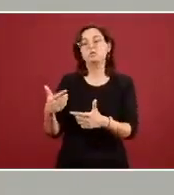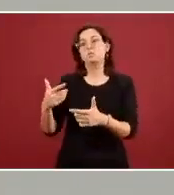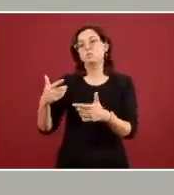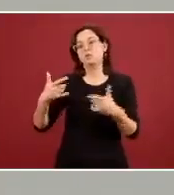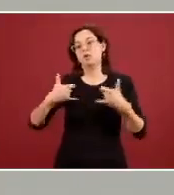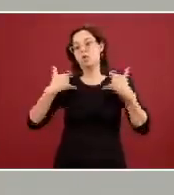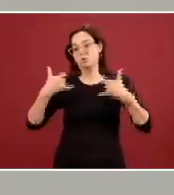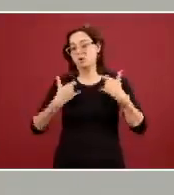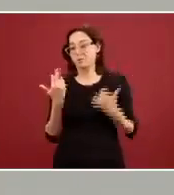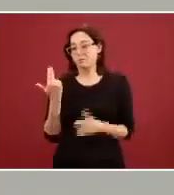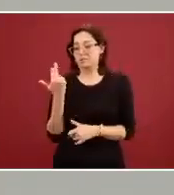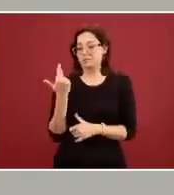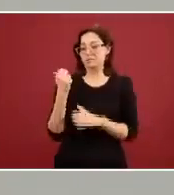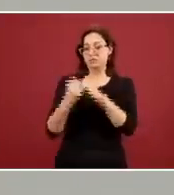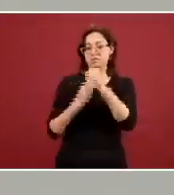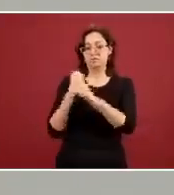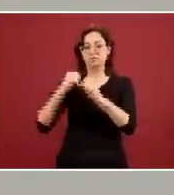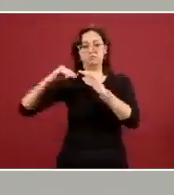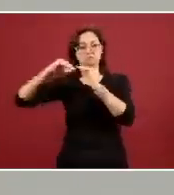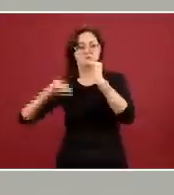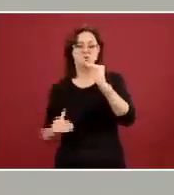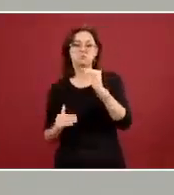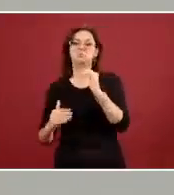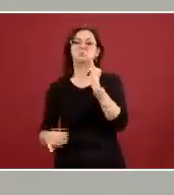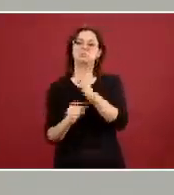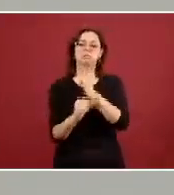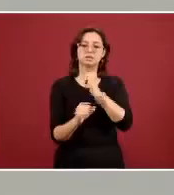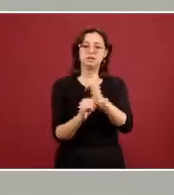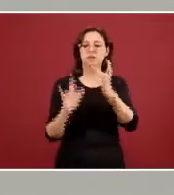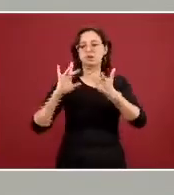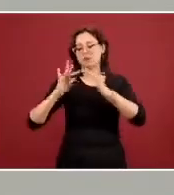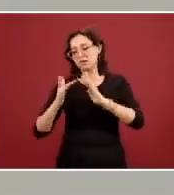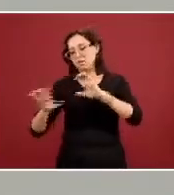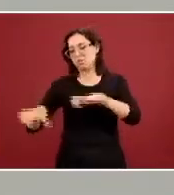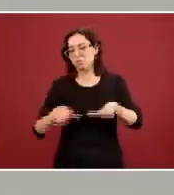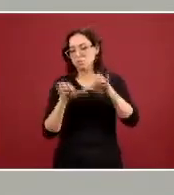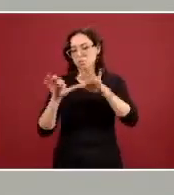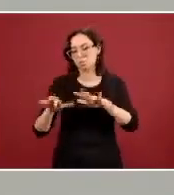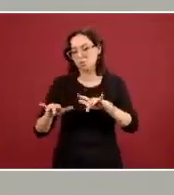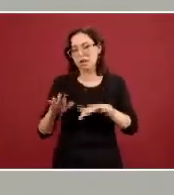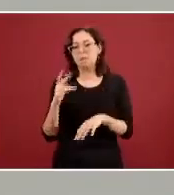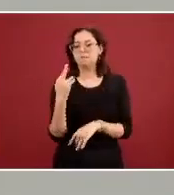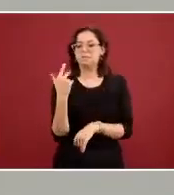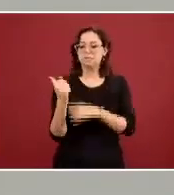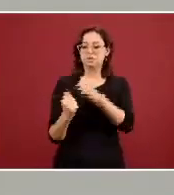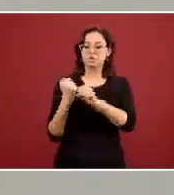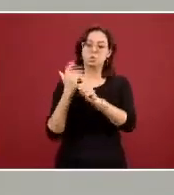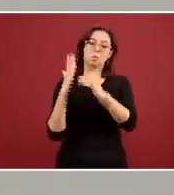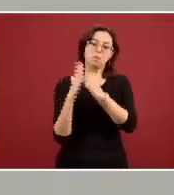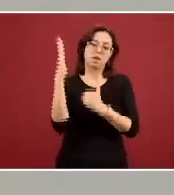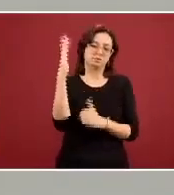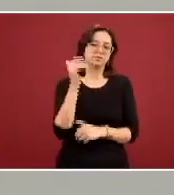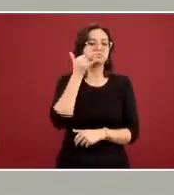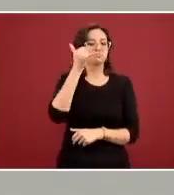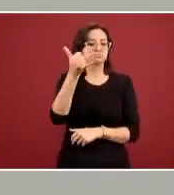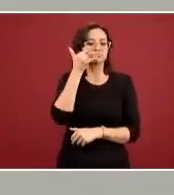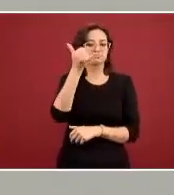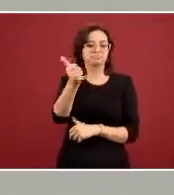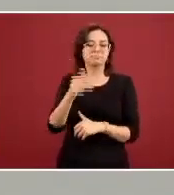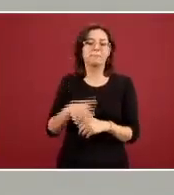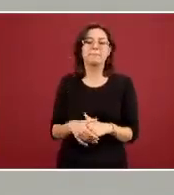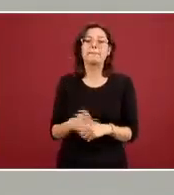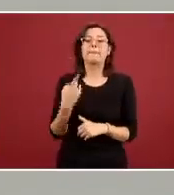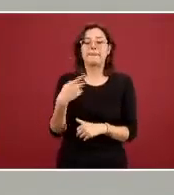años se contactan a través de las redes sociales a través de la computadora y mayores de 25 años tienden a llamar más por teléfono